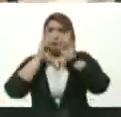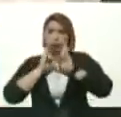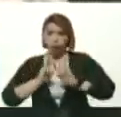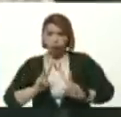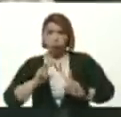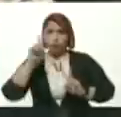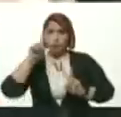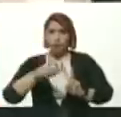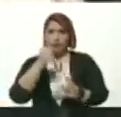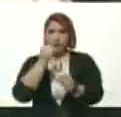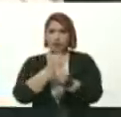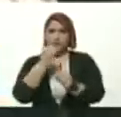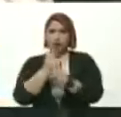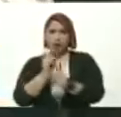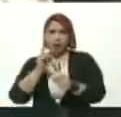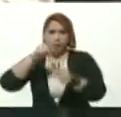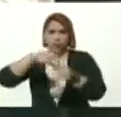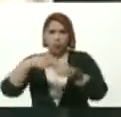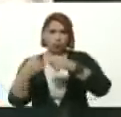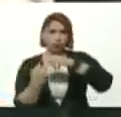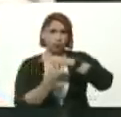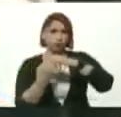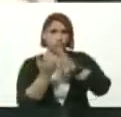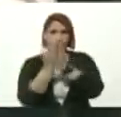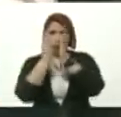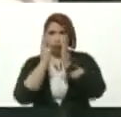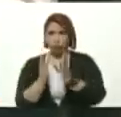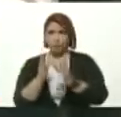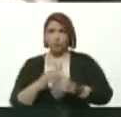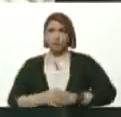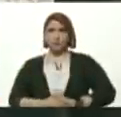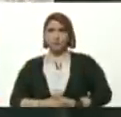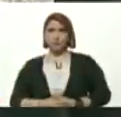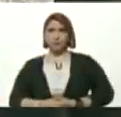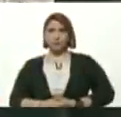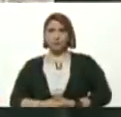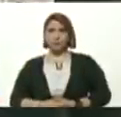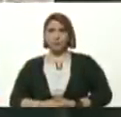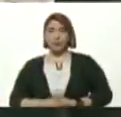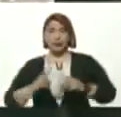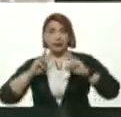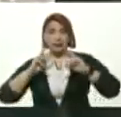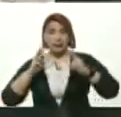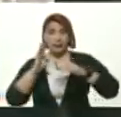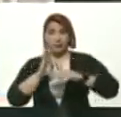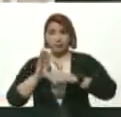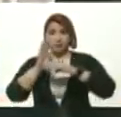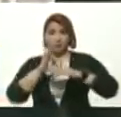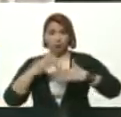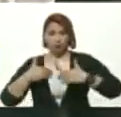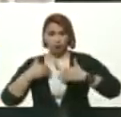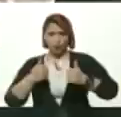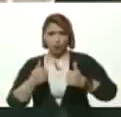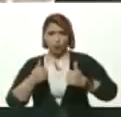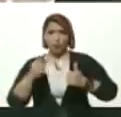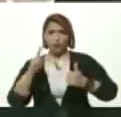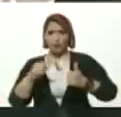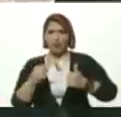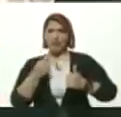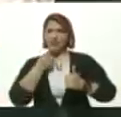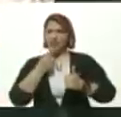En el entorno Educativo Entonces El tema De la bioseguridad Inclusive Van